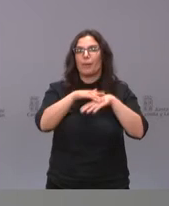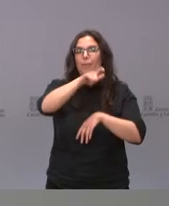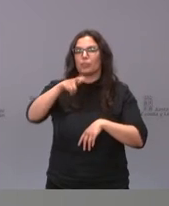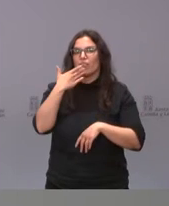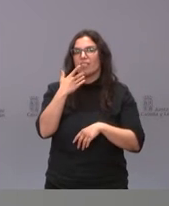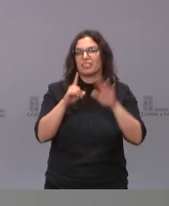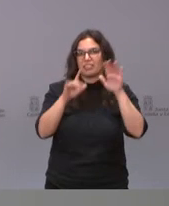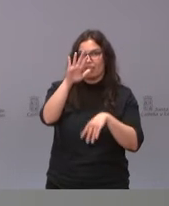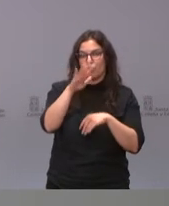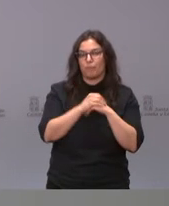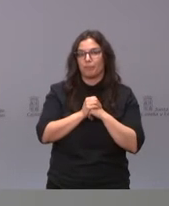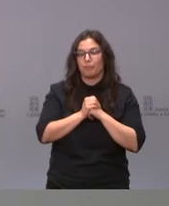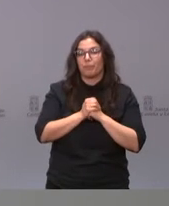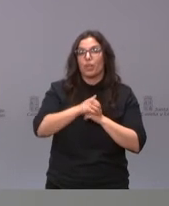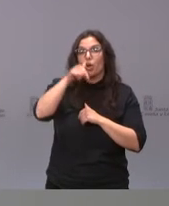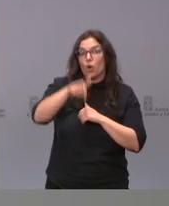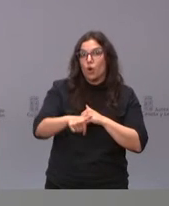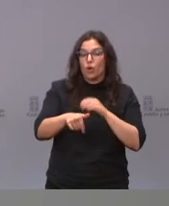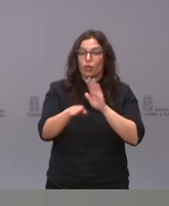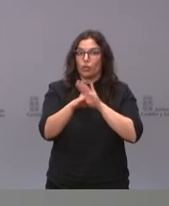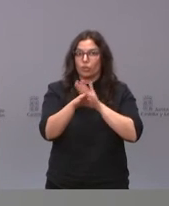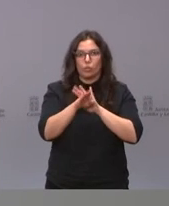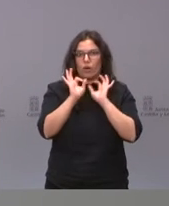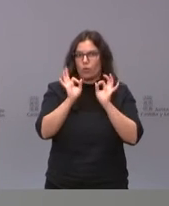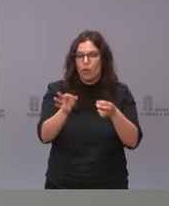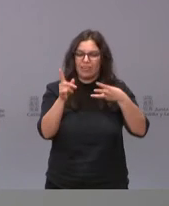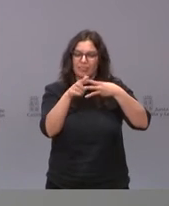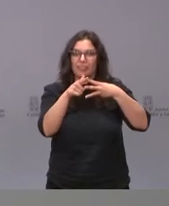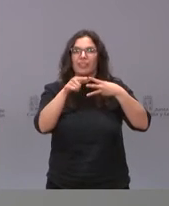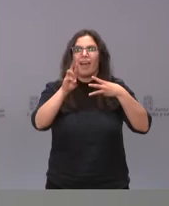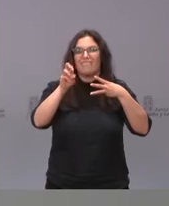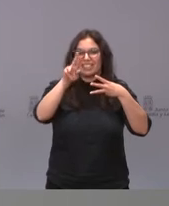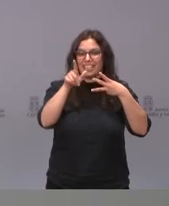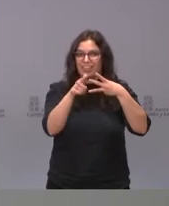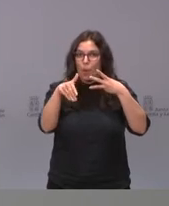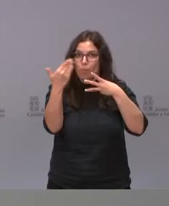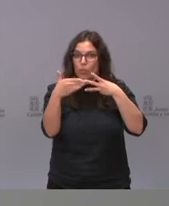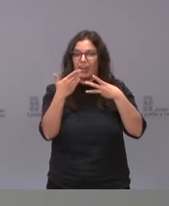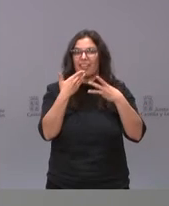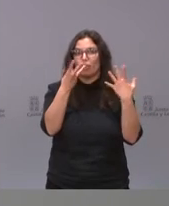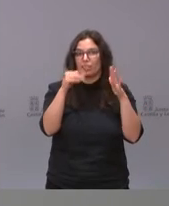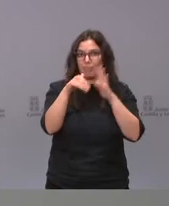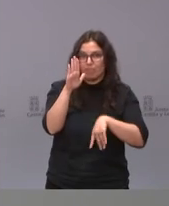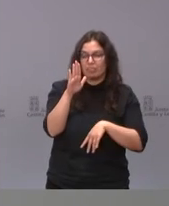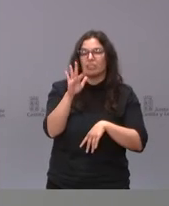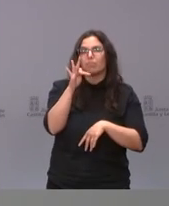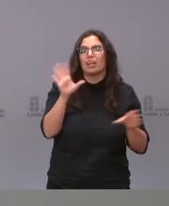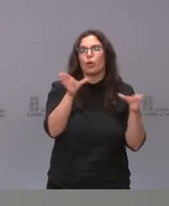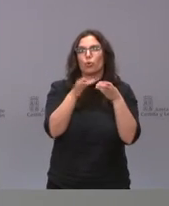de 65 años y hoy continuamos calendario programado con pfizer y moderna en mayores de 80 años y grupos